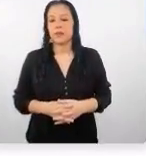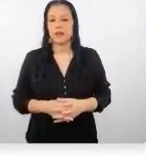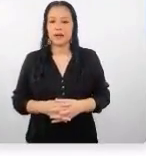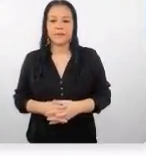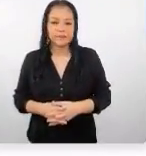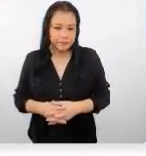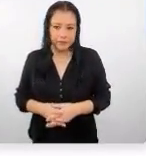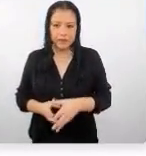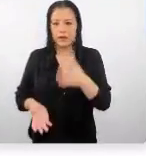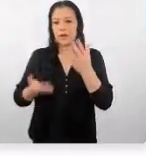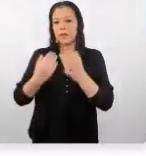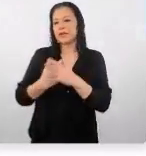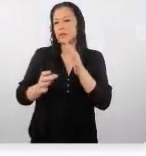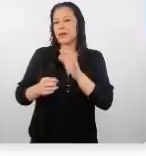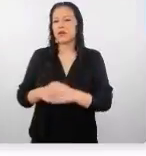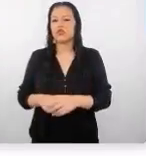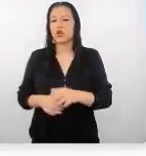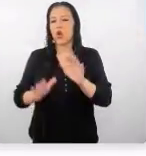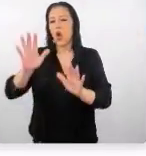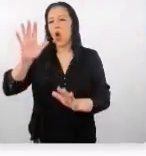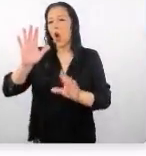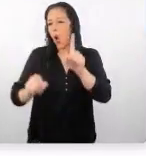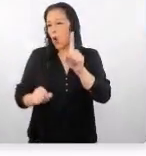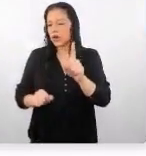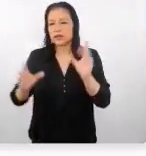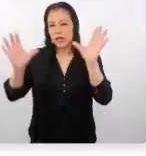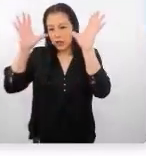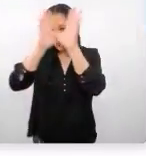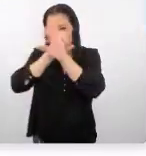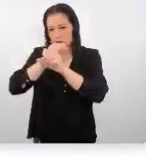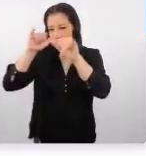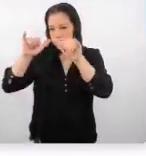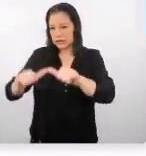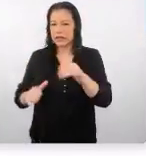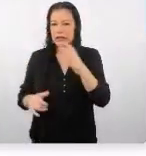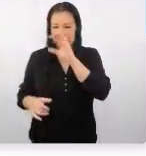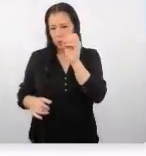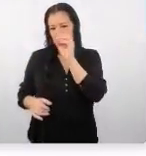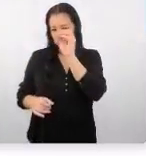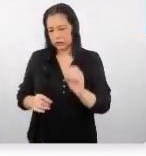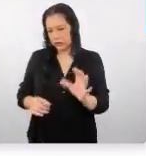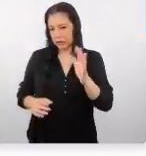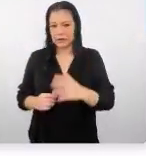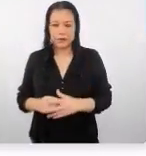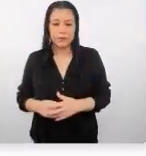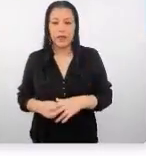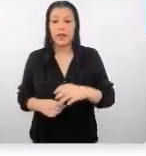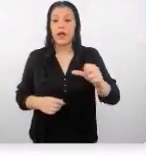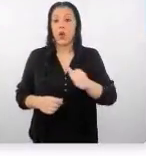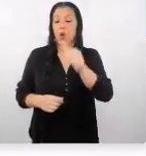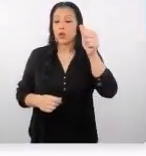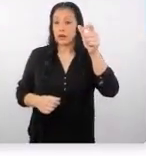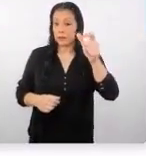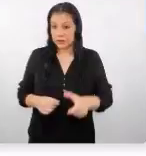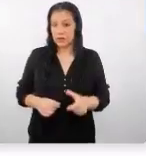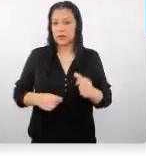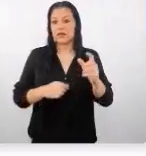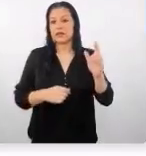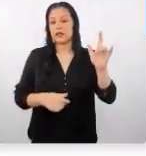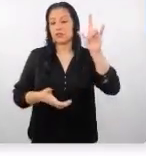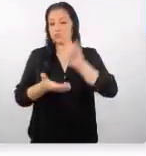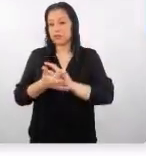once noches en promedio, ¿sí? El promedio del turista extranjero es de diez noches,